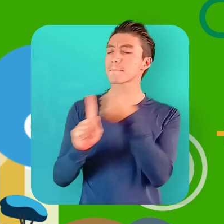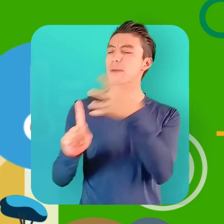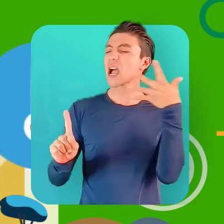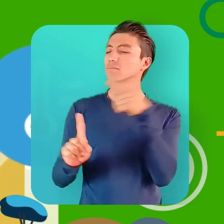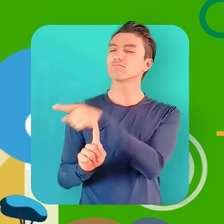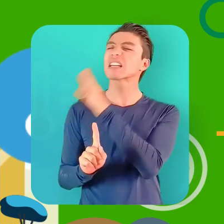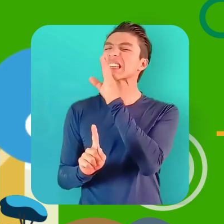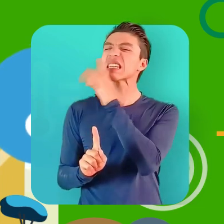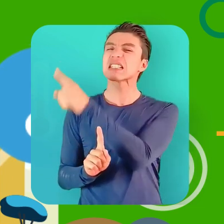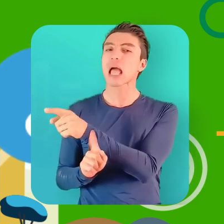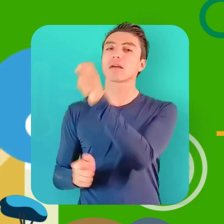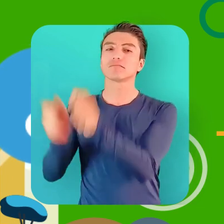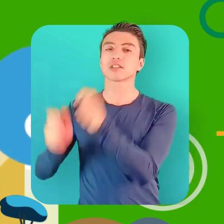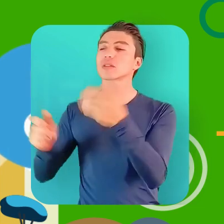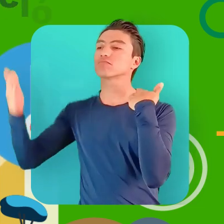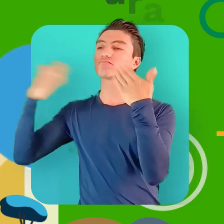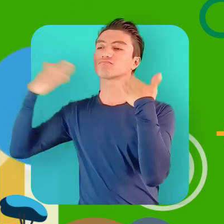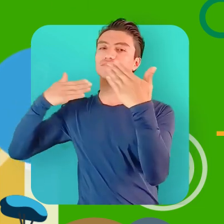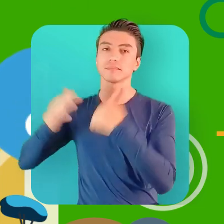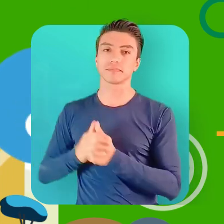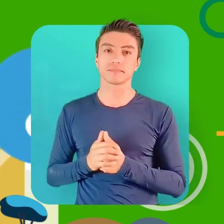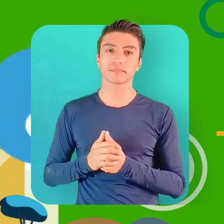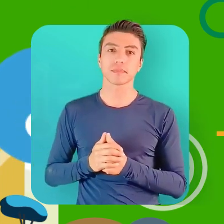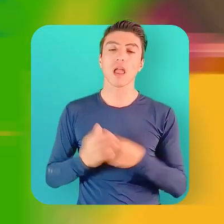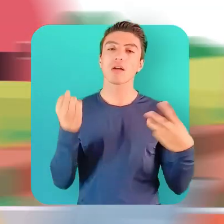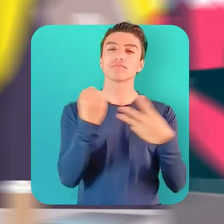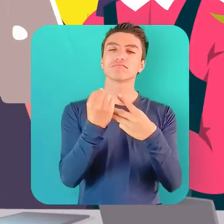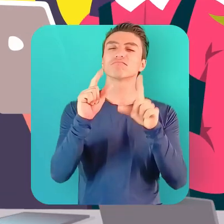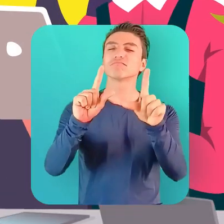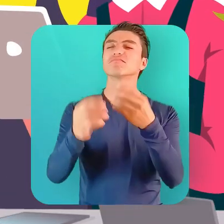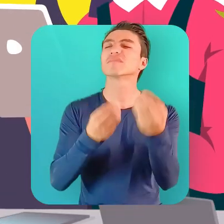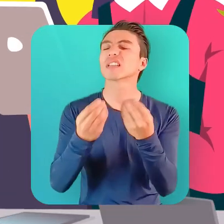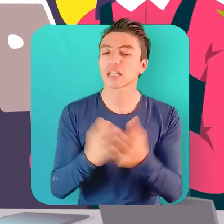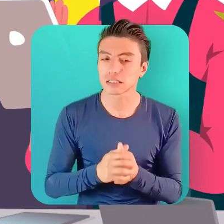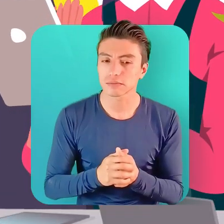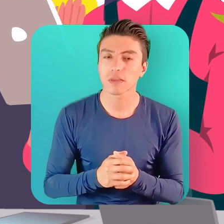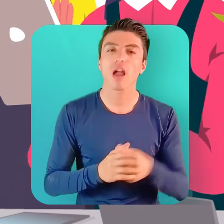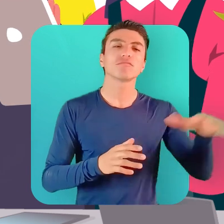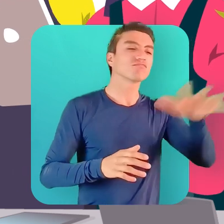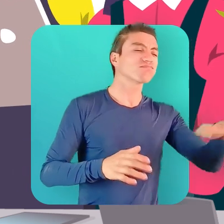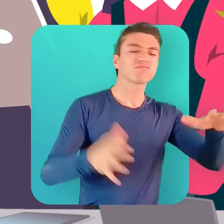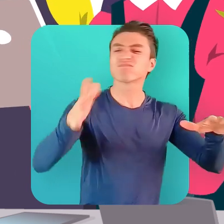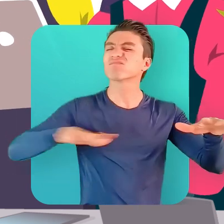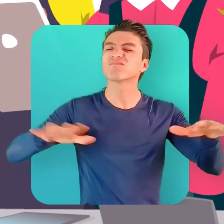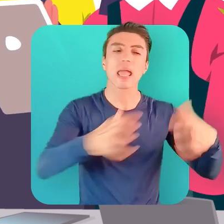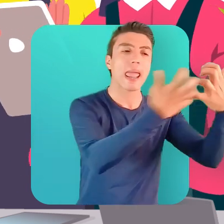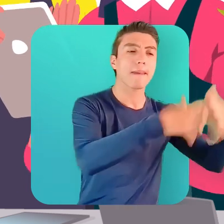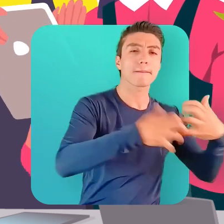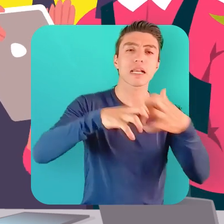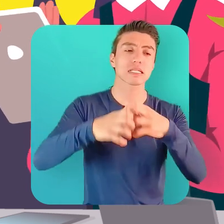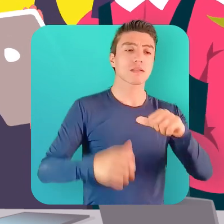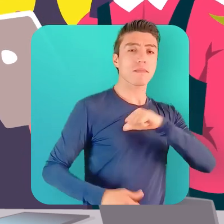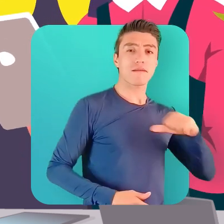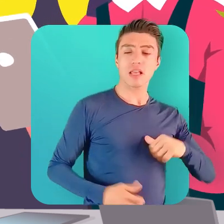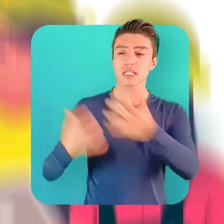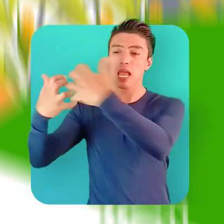impactar positivamente la calidad de vida de la población rural. Como egresado SENA, podrás desempeñarte en el campo productivo